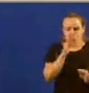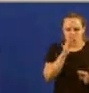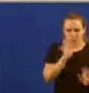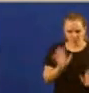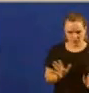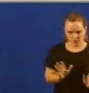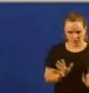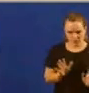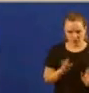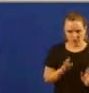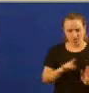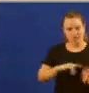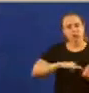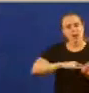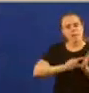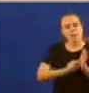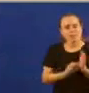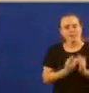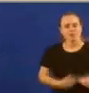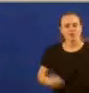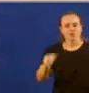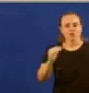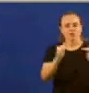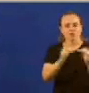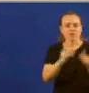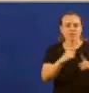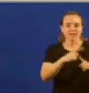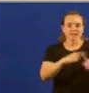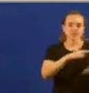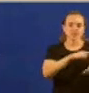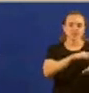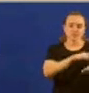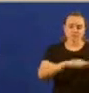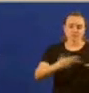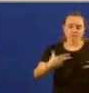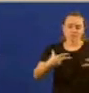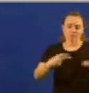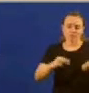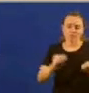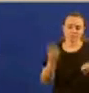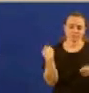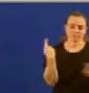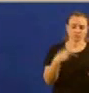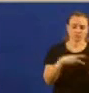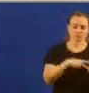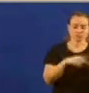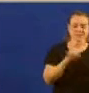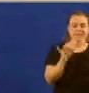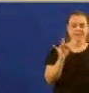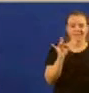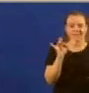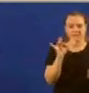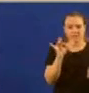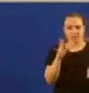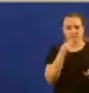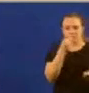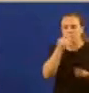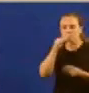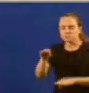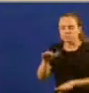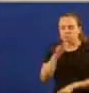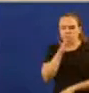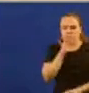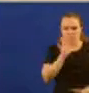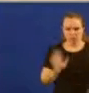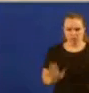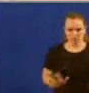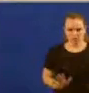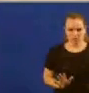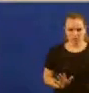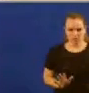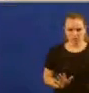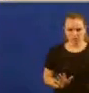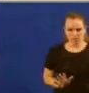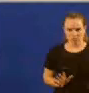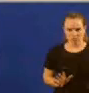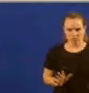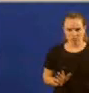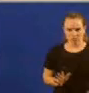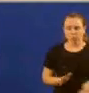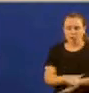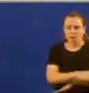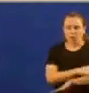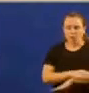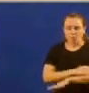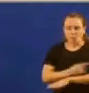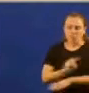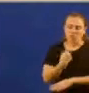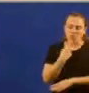de igualdade da Xunta de Galicia rematou en 2015 e non foi ainda sustituído. Compromiso do seu goberno co